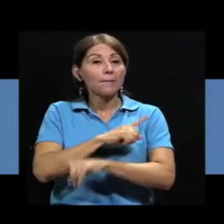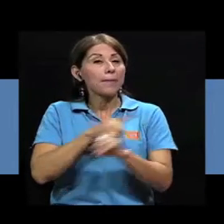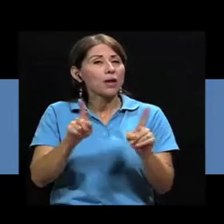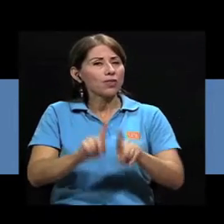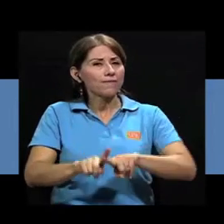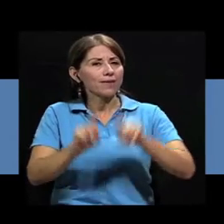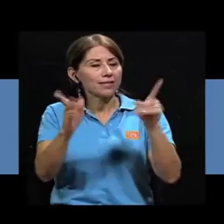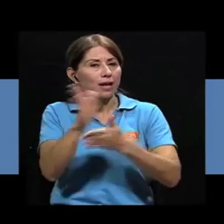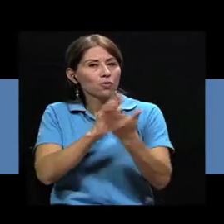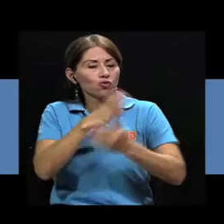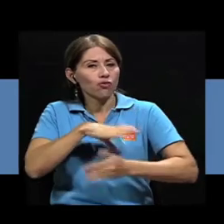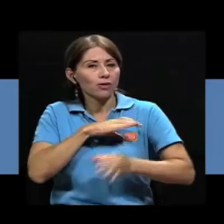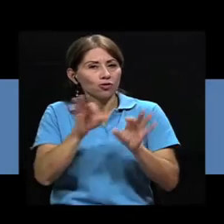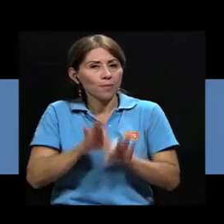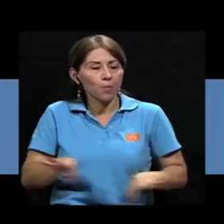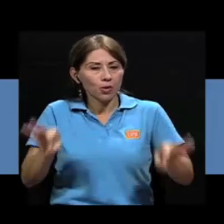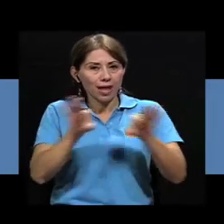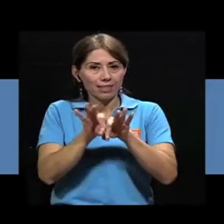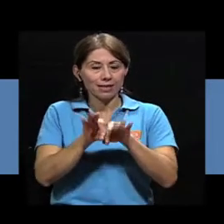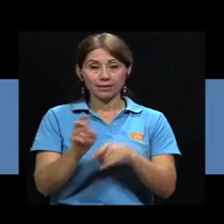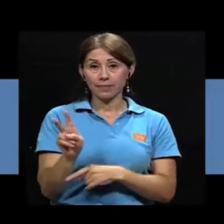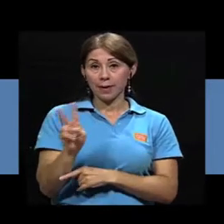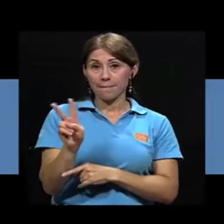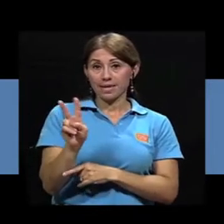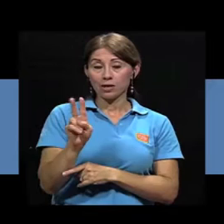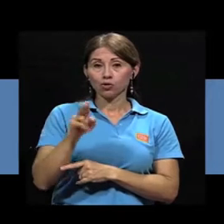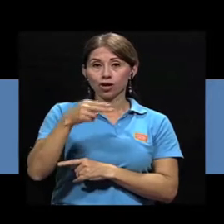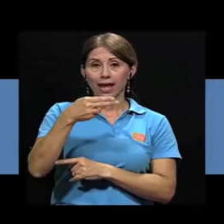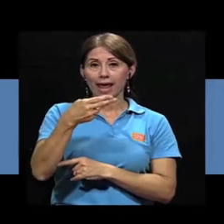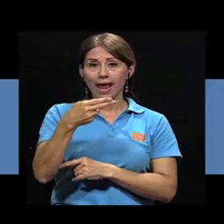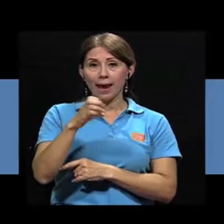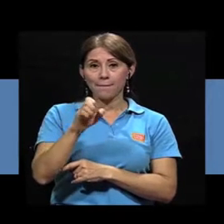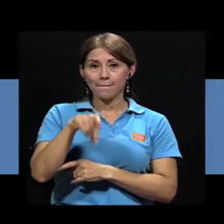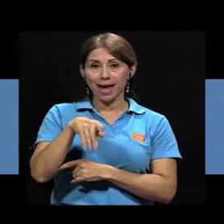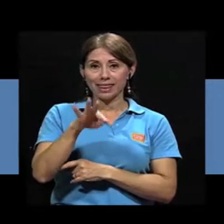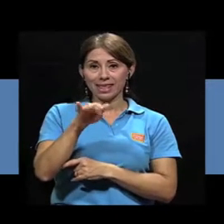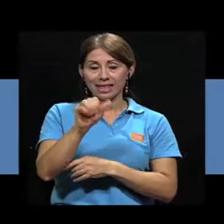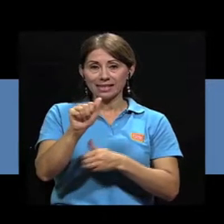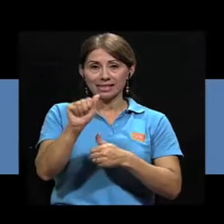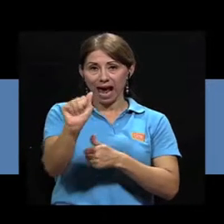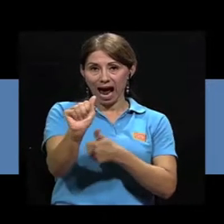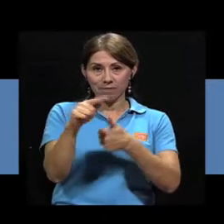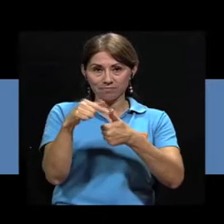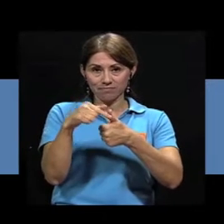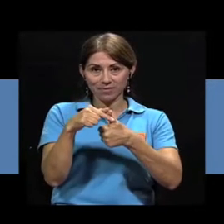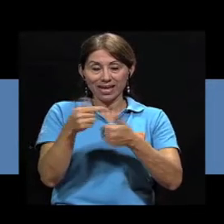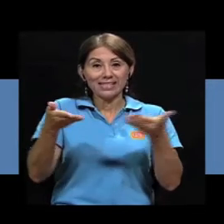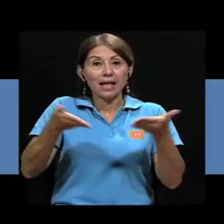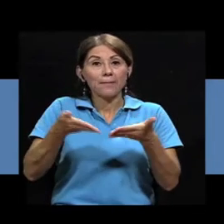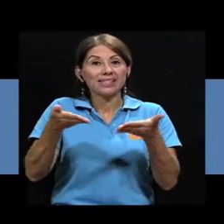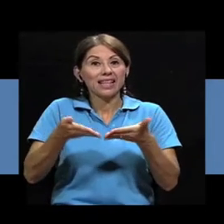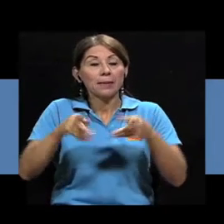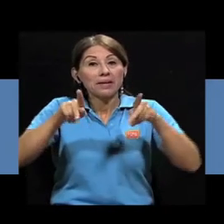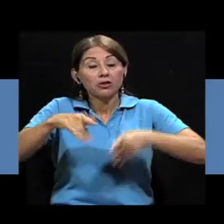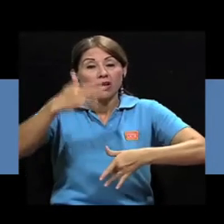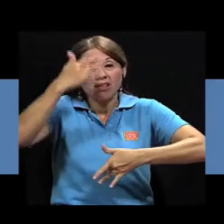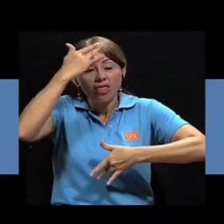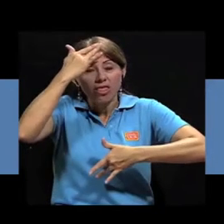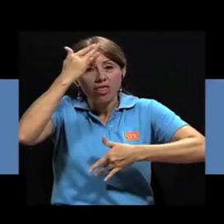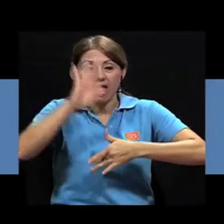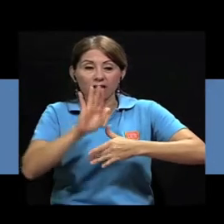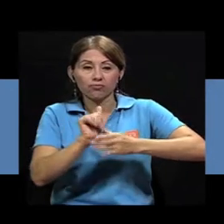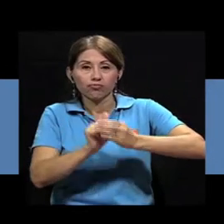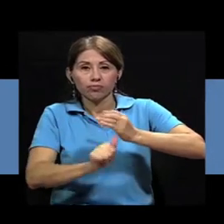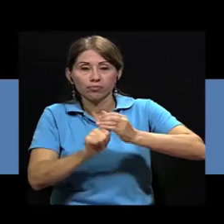rasgos importantes. El virus de la hepatitis A está presente en las heces de las personas infectadas